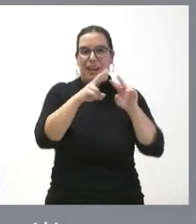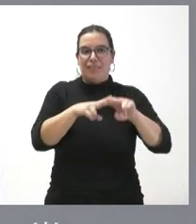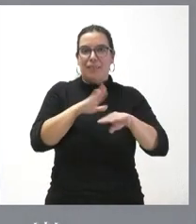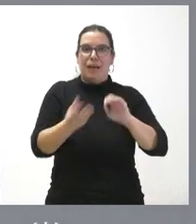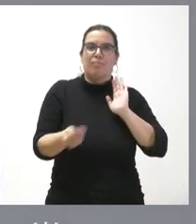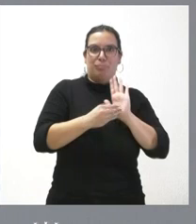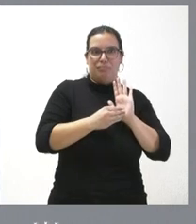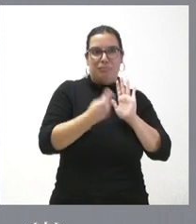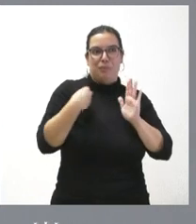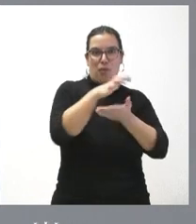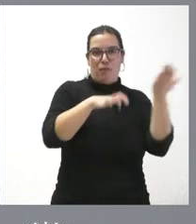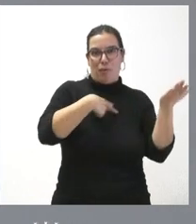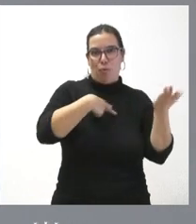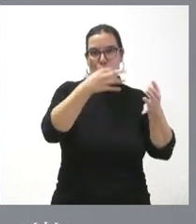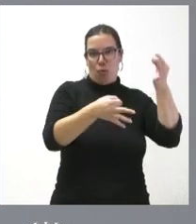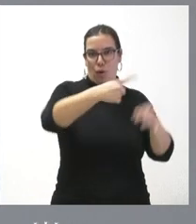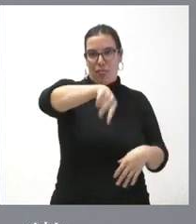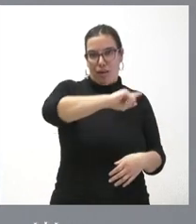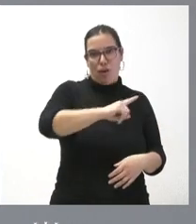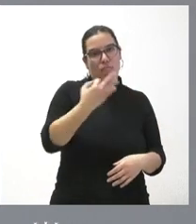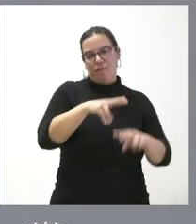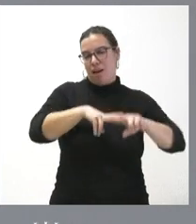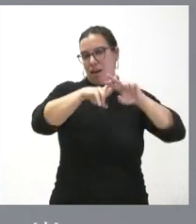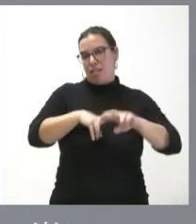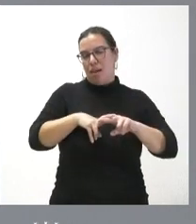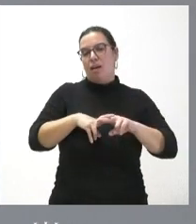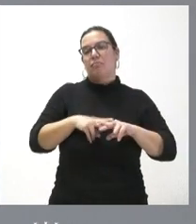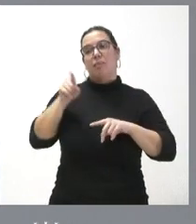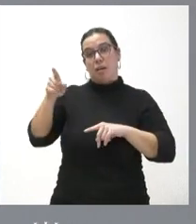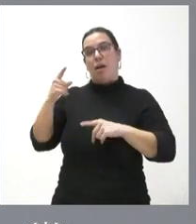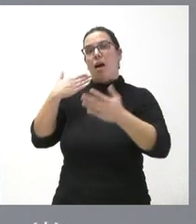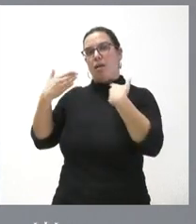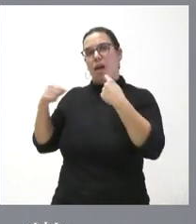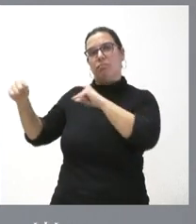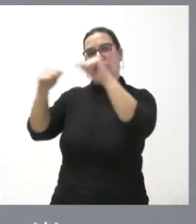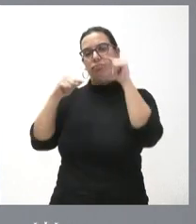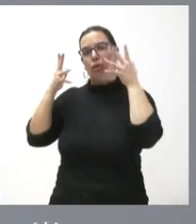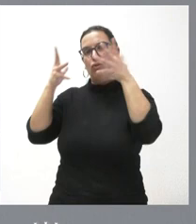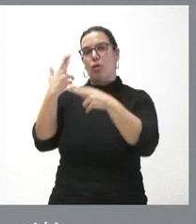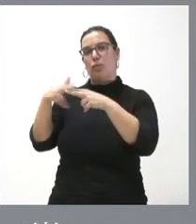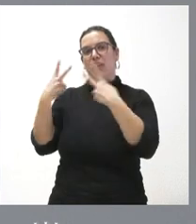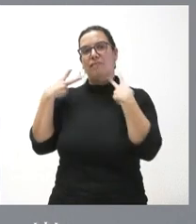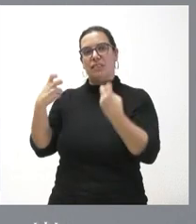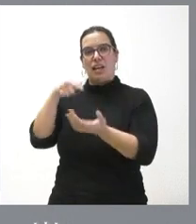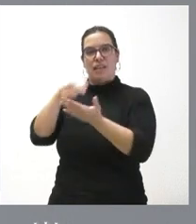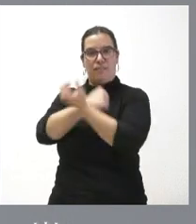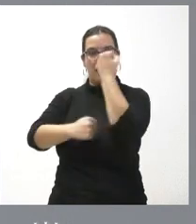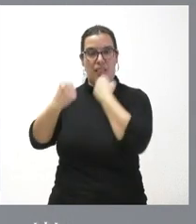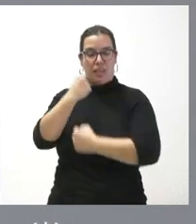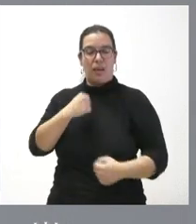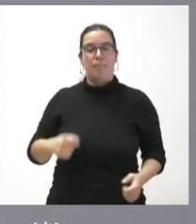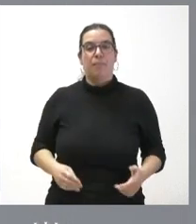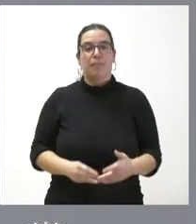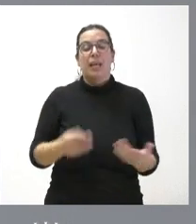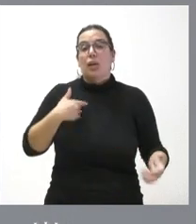de todas todas creemos que tiene que ser analizado en el consejo de política fiscal y financiera y podríamos entender que fuera la posición unilateral